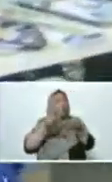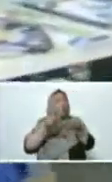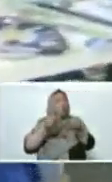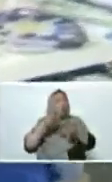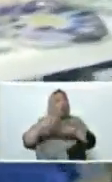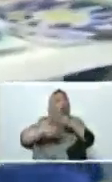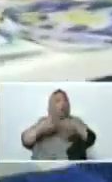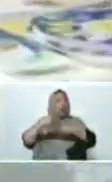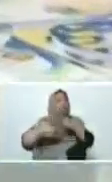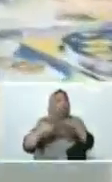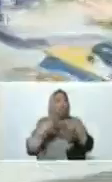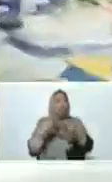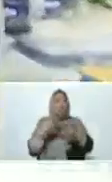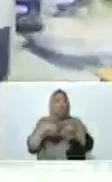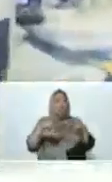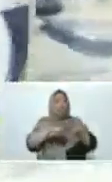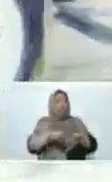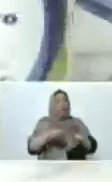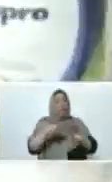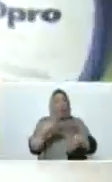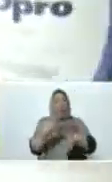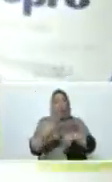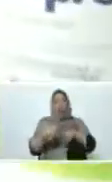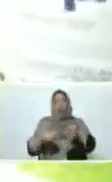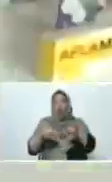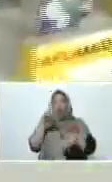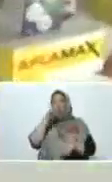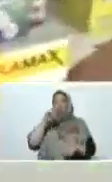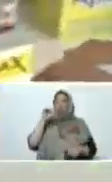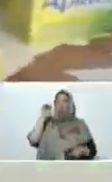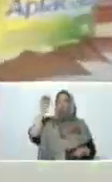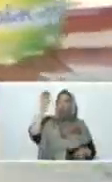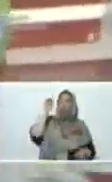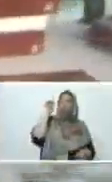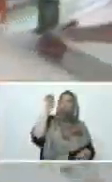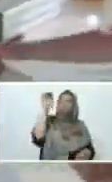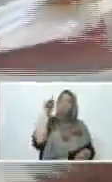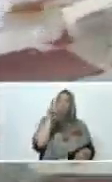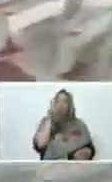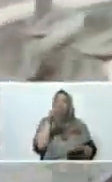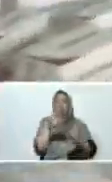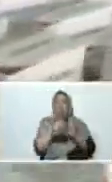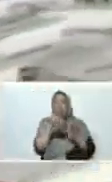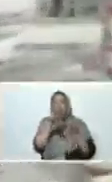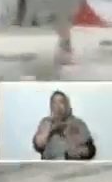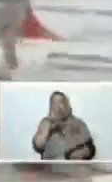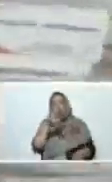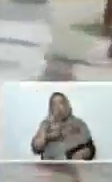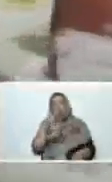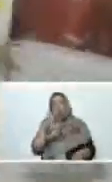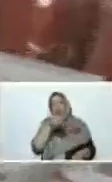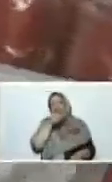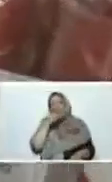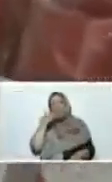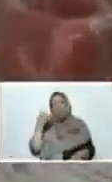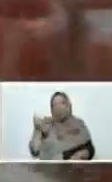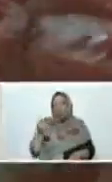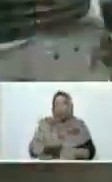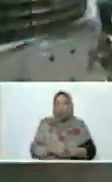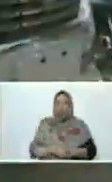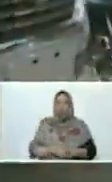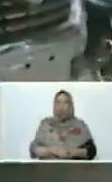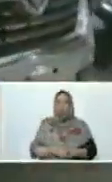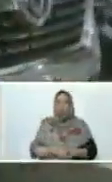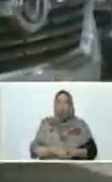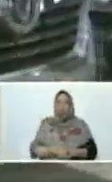optimista de que los años que están por venir, el 2023, en adelante van a ser mejores. Hay muchas